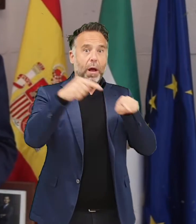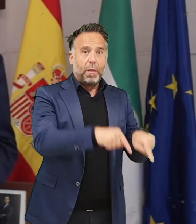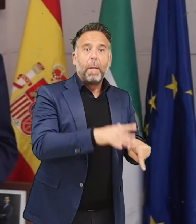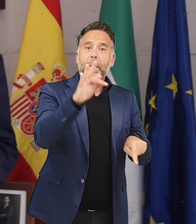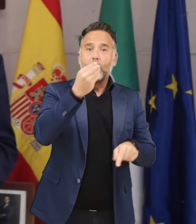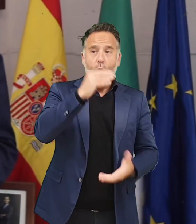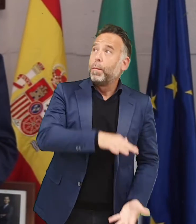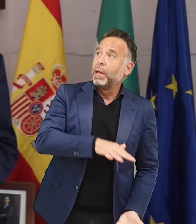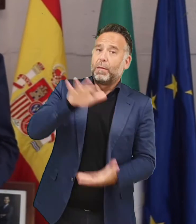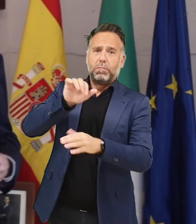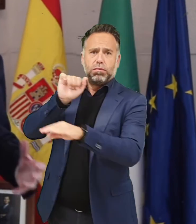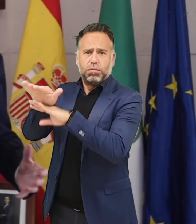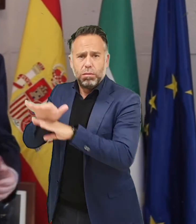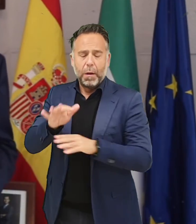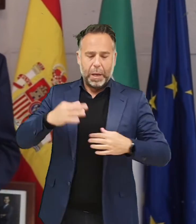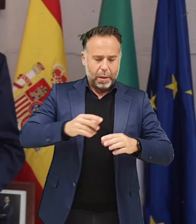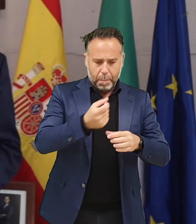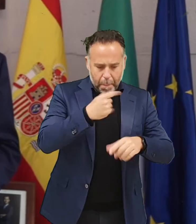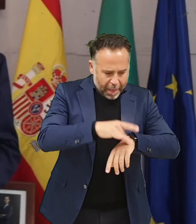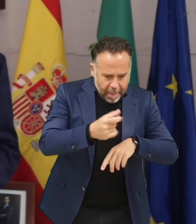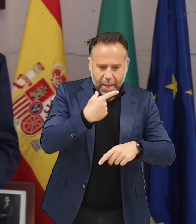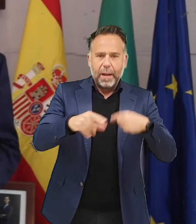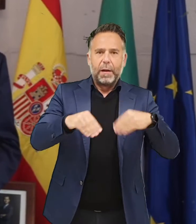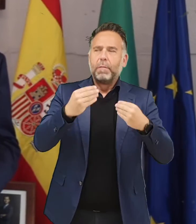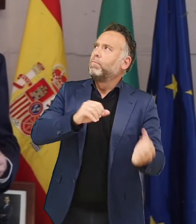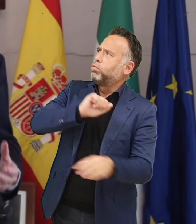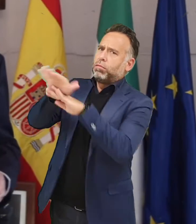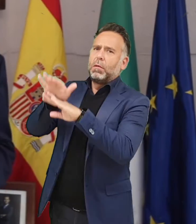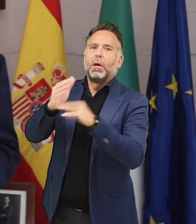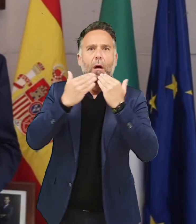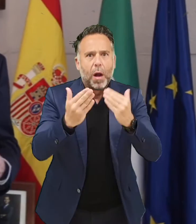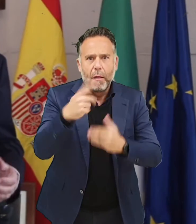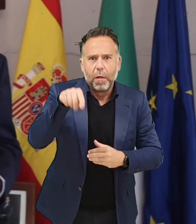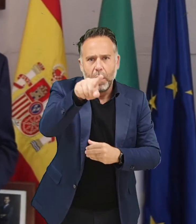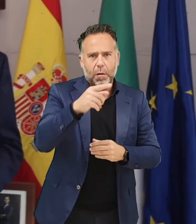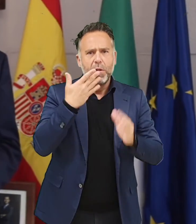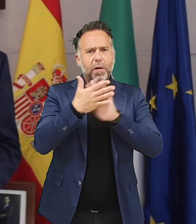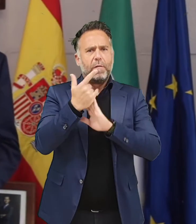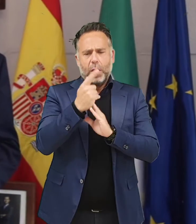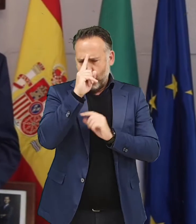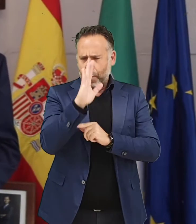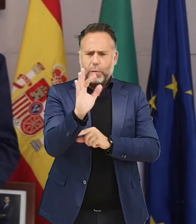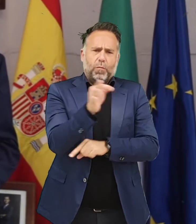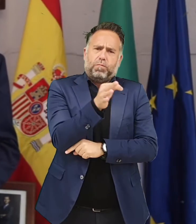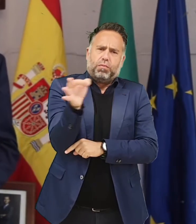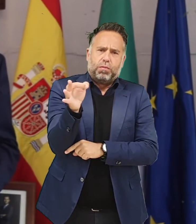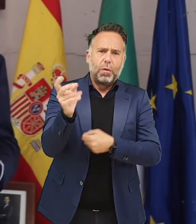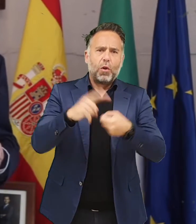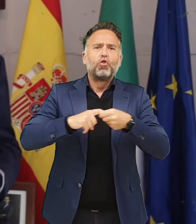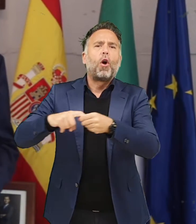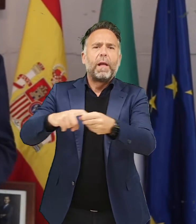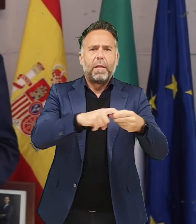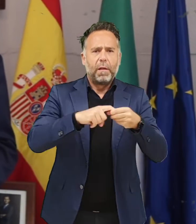que Málaga está dando a los refugiados y la ayuda alimentaria que se está prestando y la ayuda en material sanitario y en ropa. Gracias por todo ello.